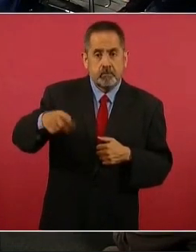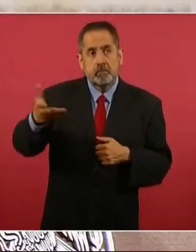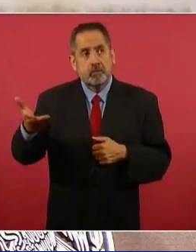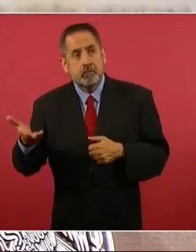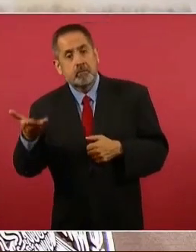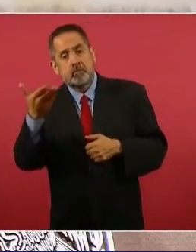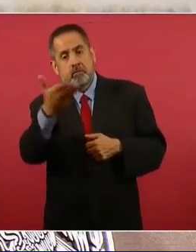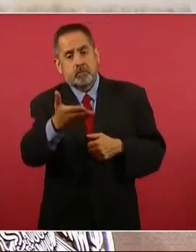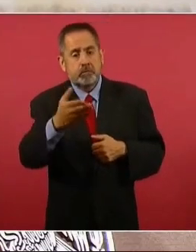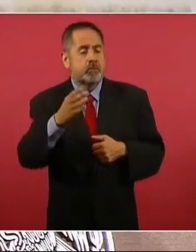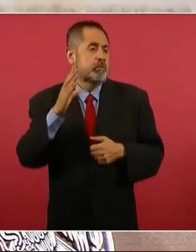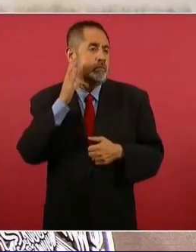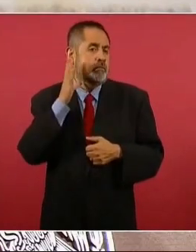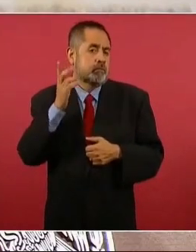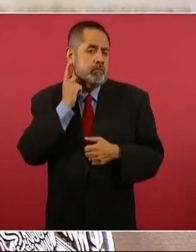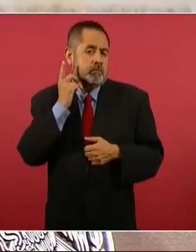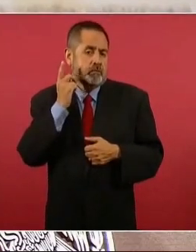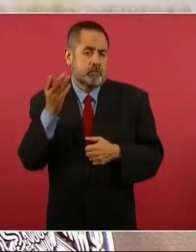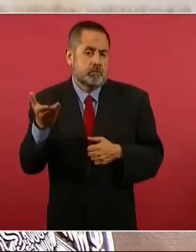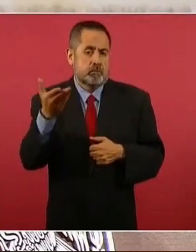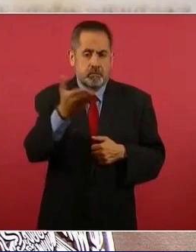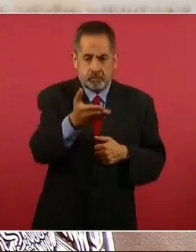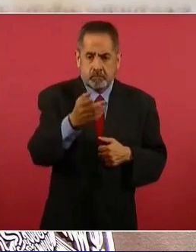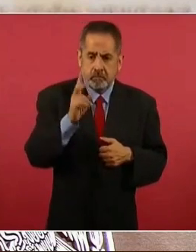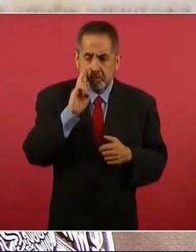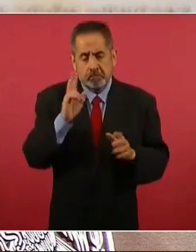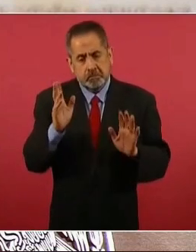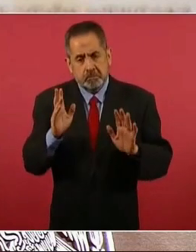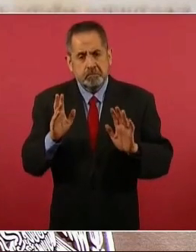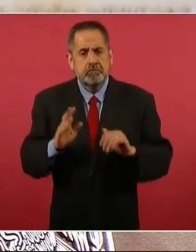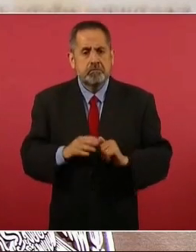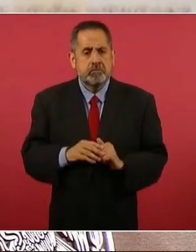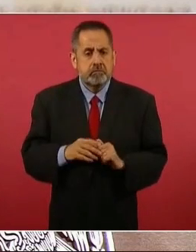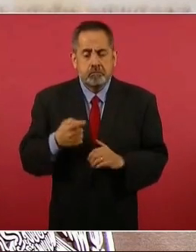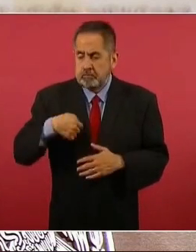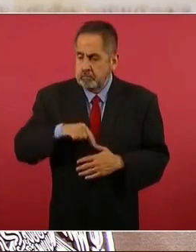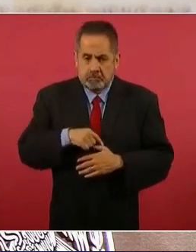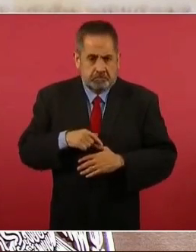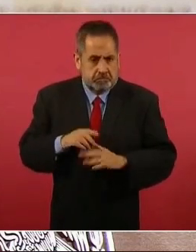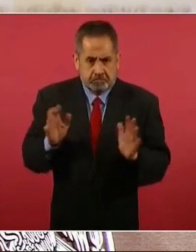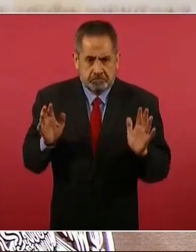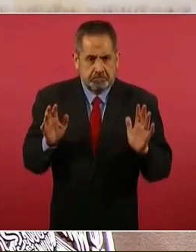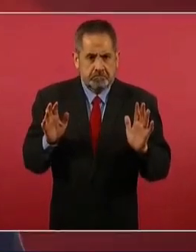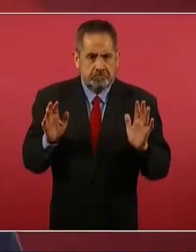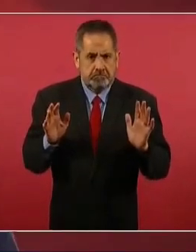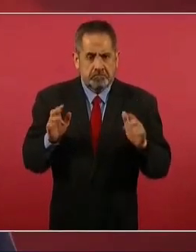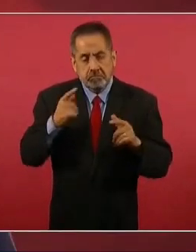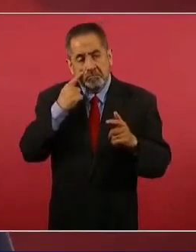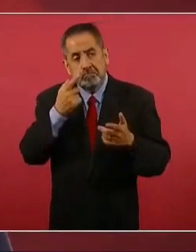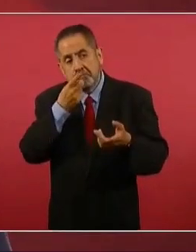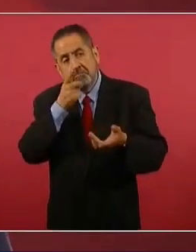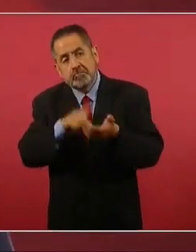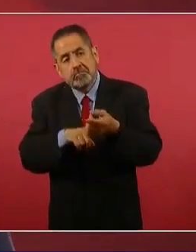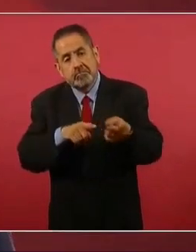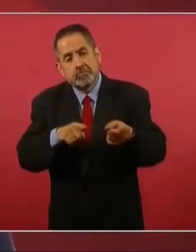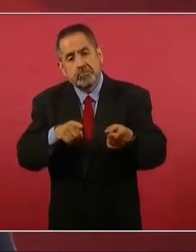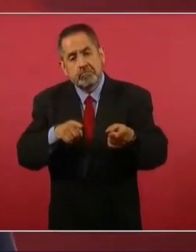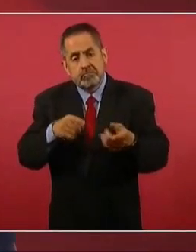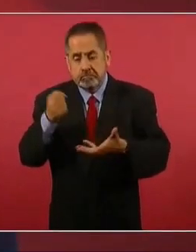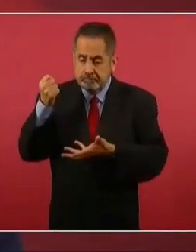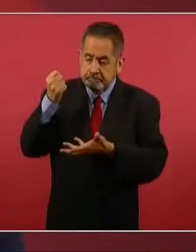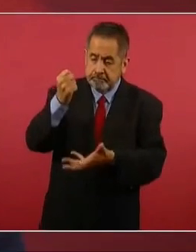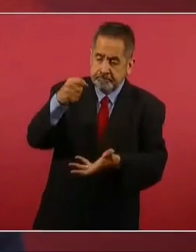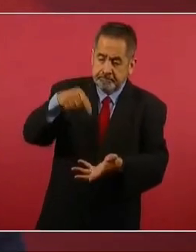solicitud también a la Cámara de Diputados y nosotros estamos atentos a lo que se disponga en el